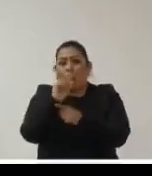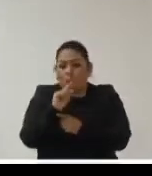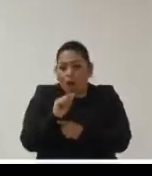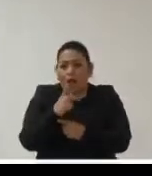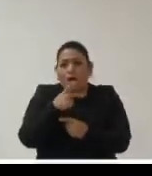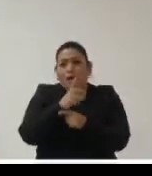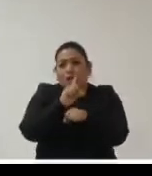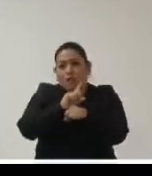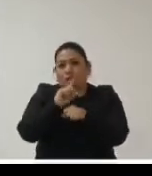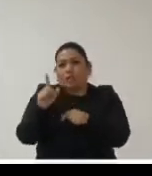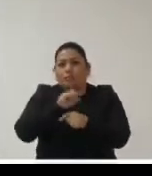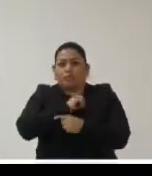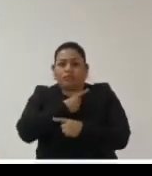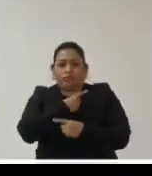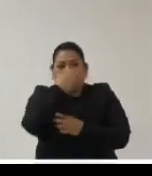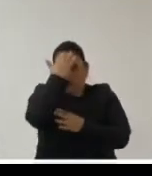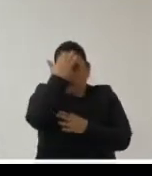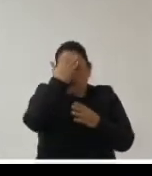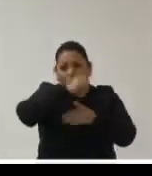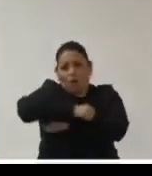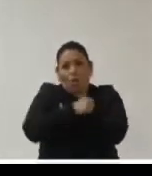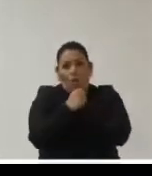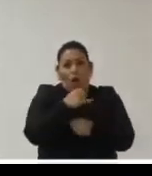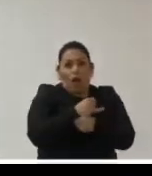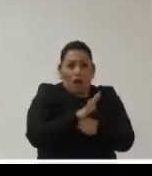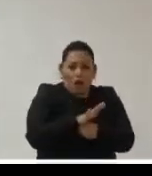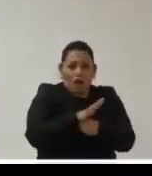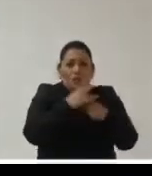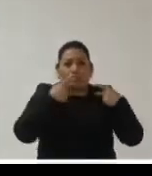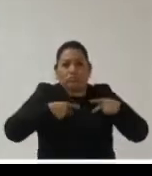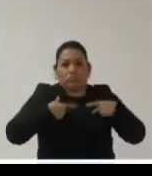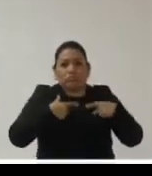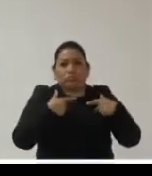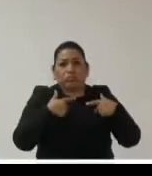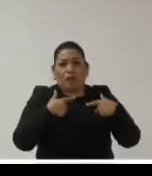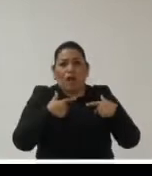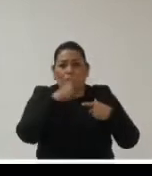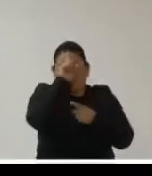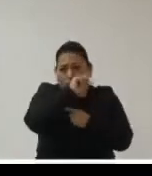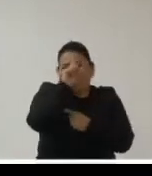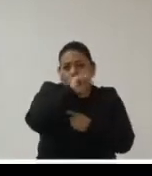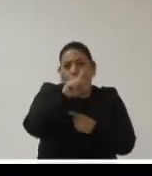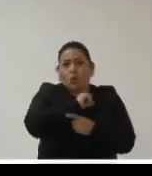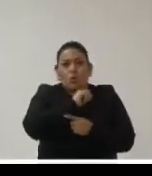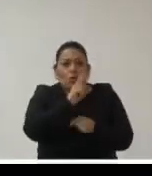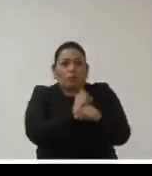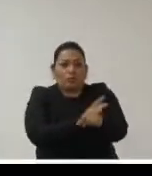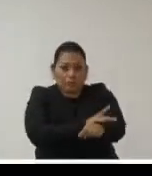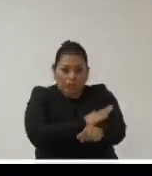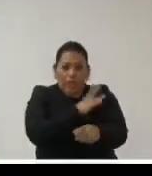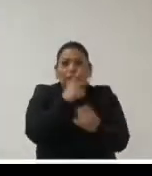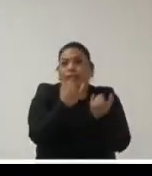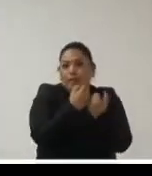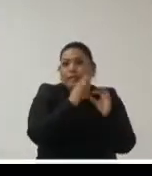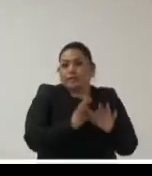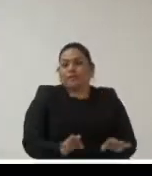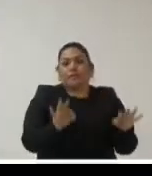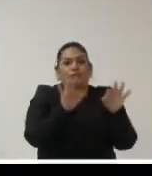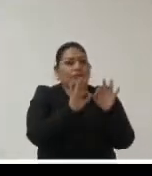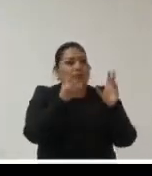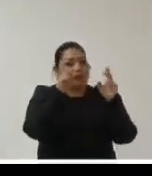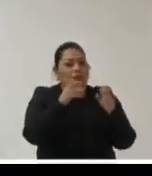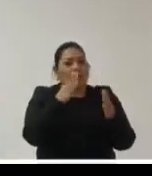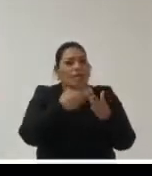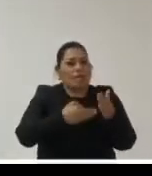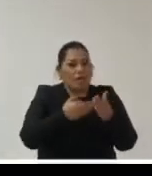funcionamiento de servicios de salud recordar los datos personales de ese antecesor en especial los datos sensibles que también es un tema muy relevante y que está